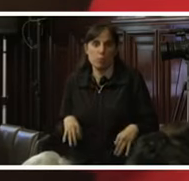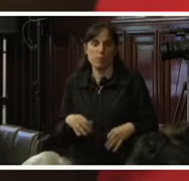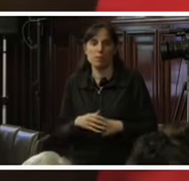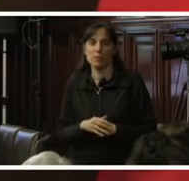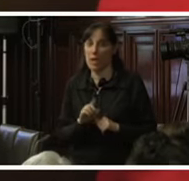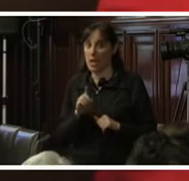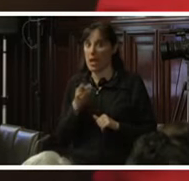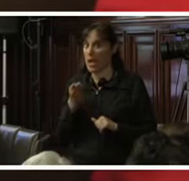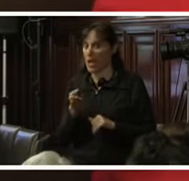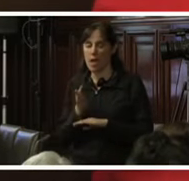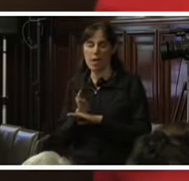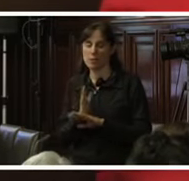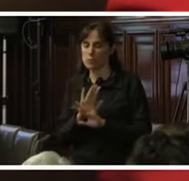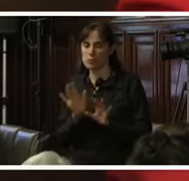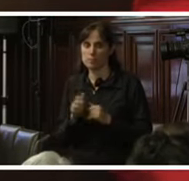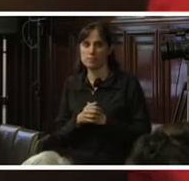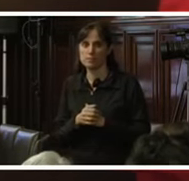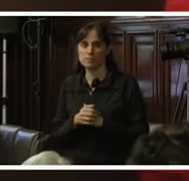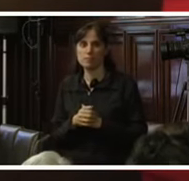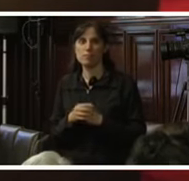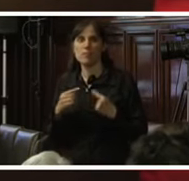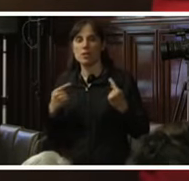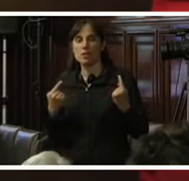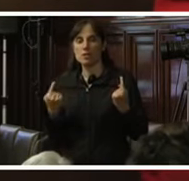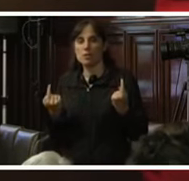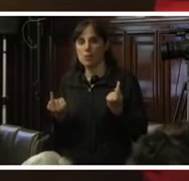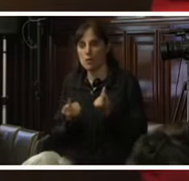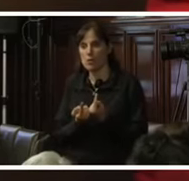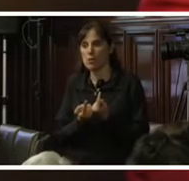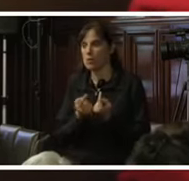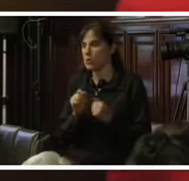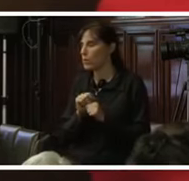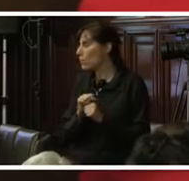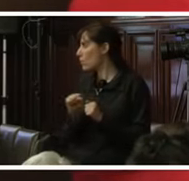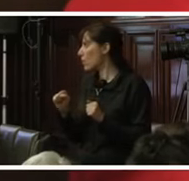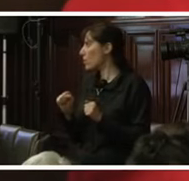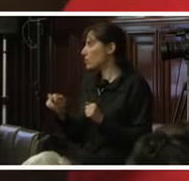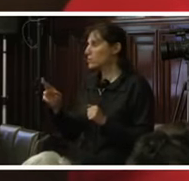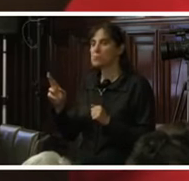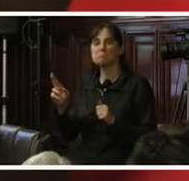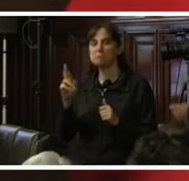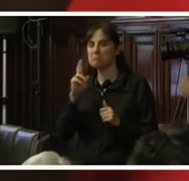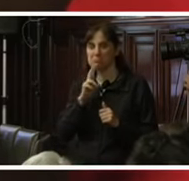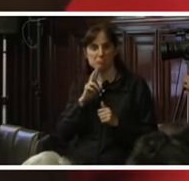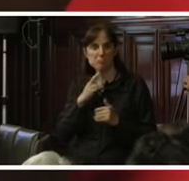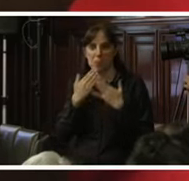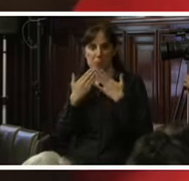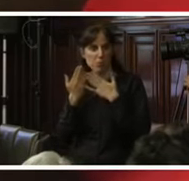Eso sería nuestra intervención, Presidenta, comisionados. Estamos ya nos a contestar las preguntas que usted crea conveniente.